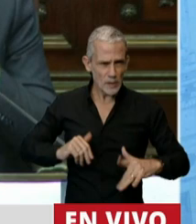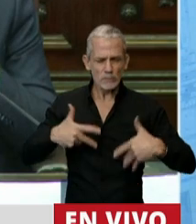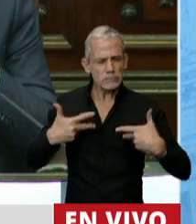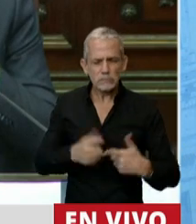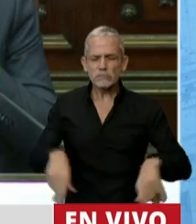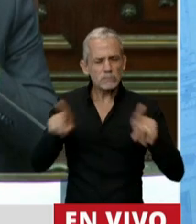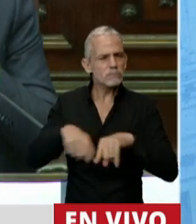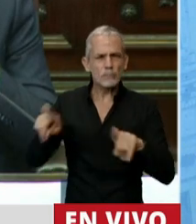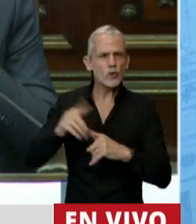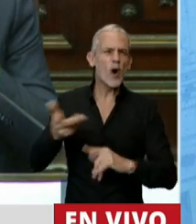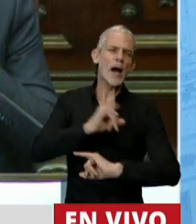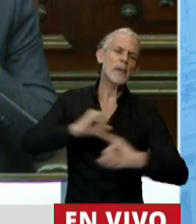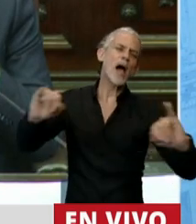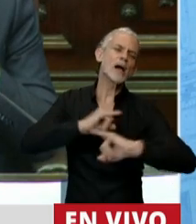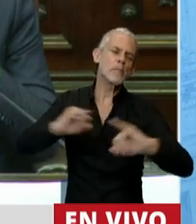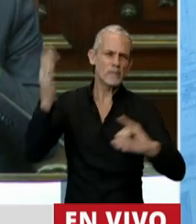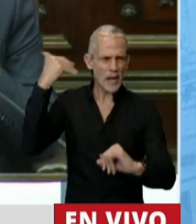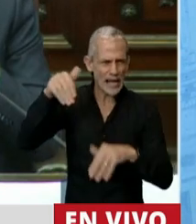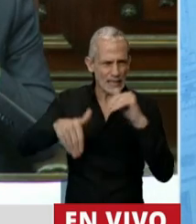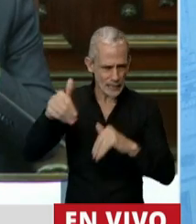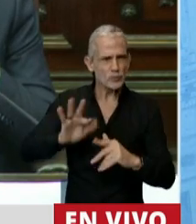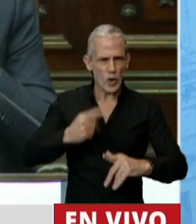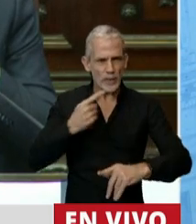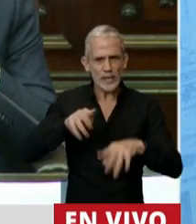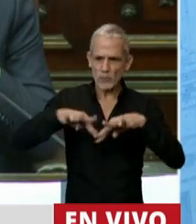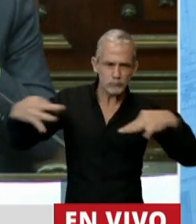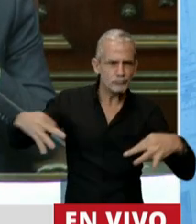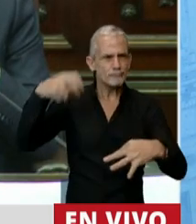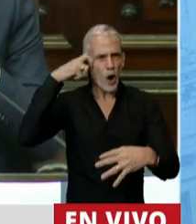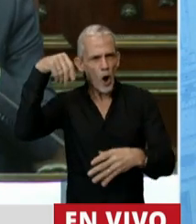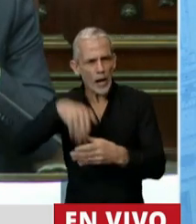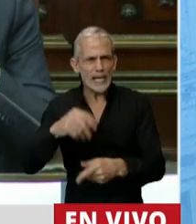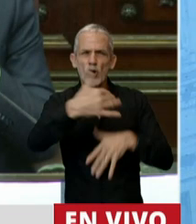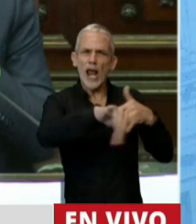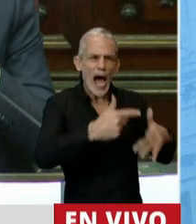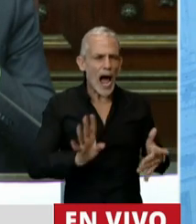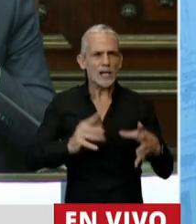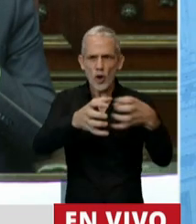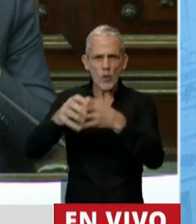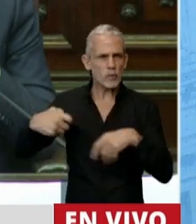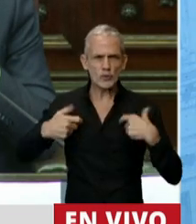debatimos durante toda la campaña y lo dijimos acá adentro, en la calle, lo decían todos los sectores sociales,